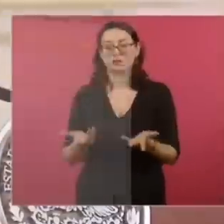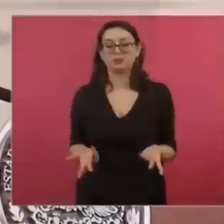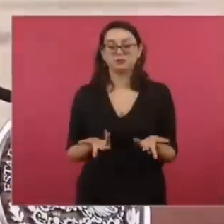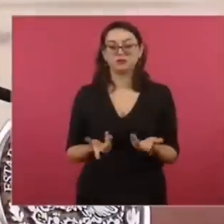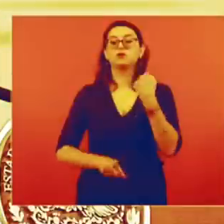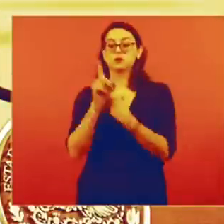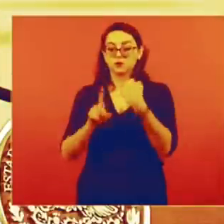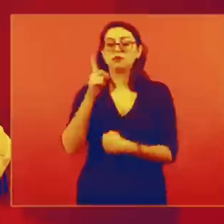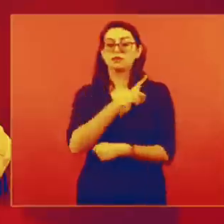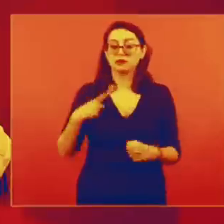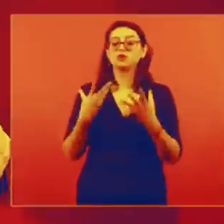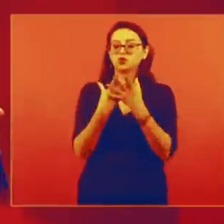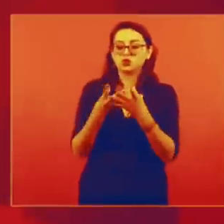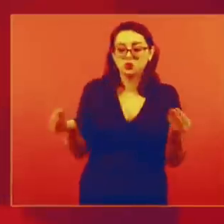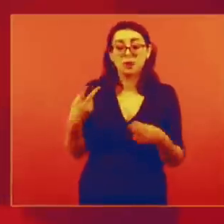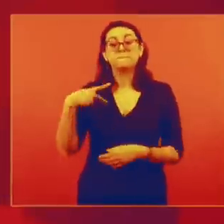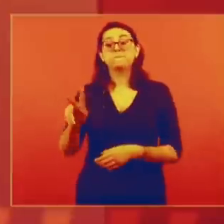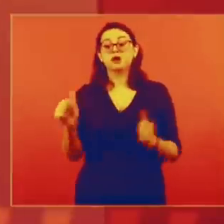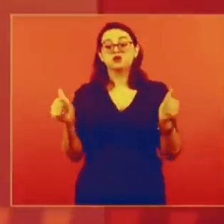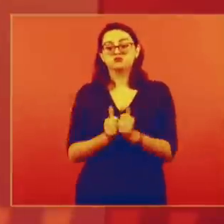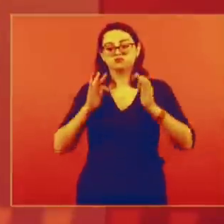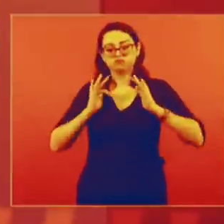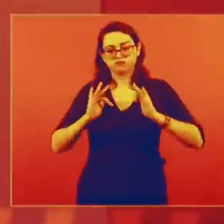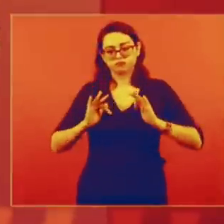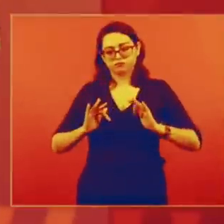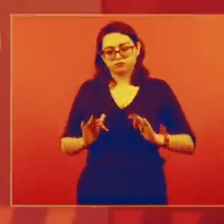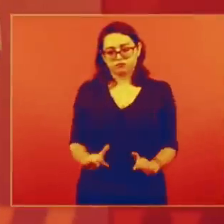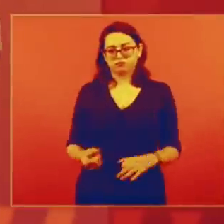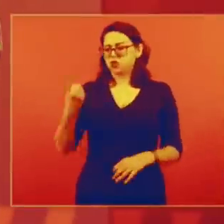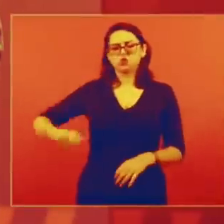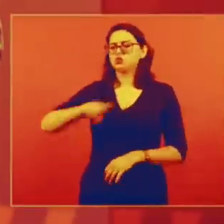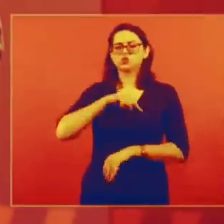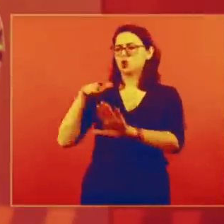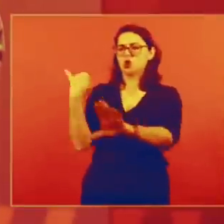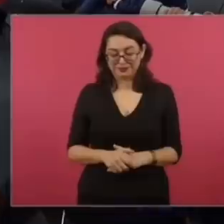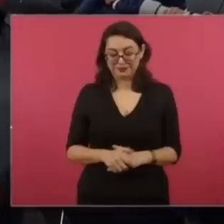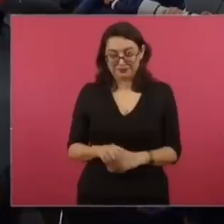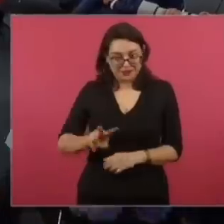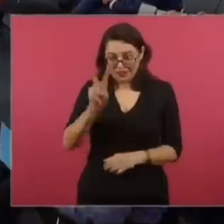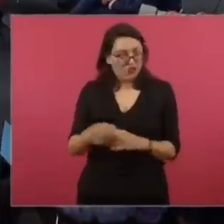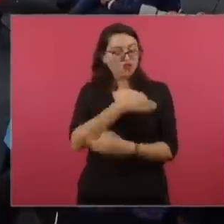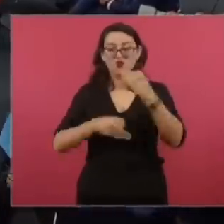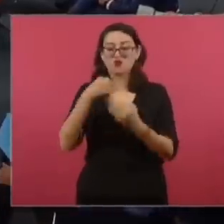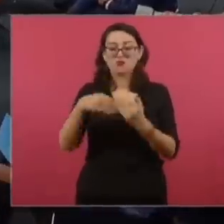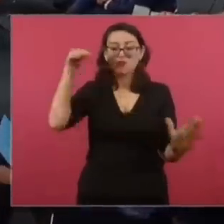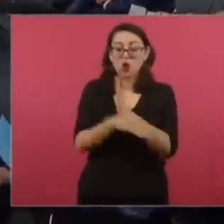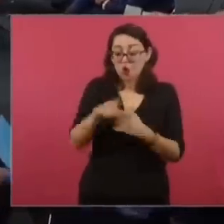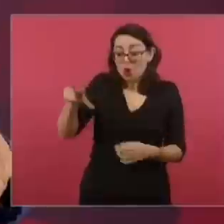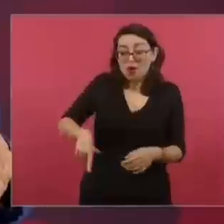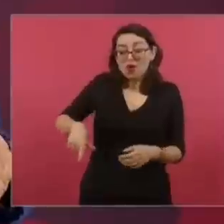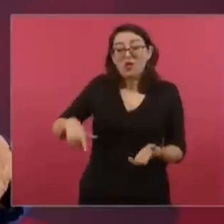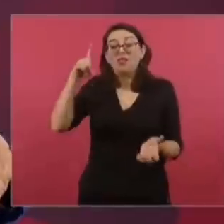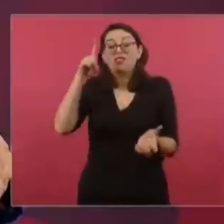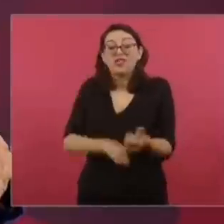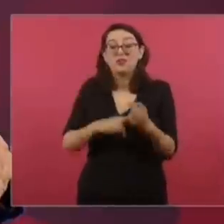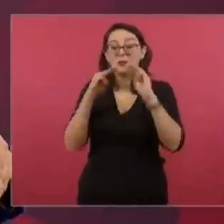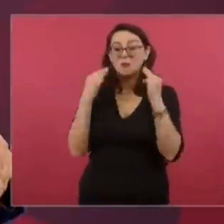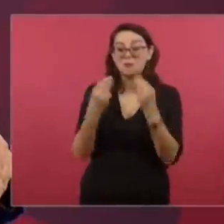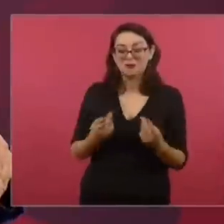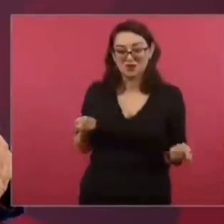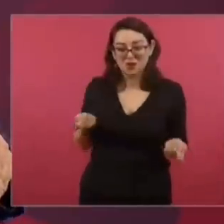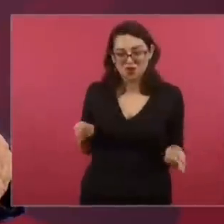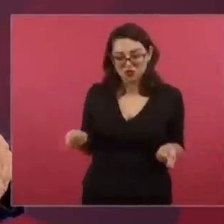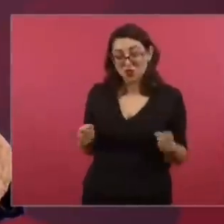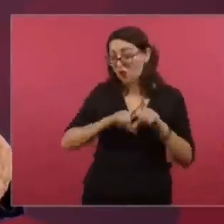al problema sin el uso de medidas coercitivas, sin el uso de la fuerza. Bien, a ver si pones un plano de